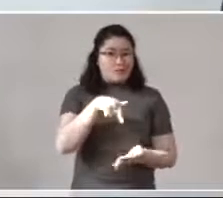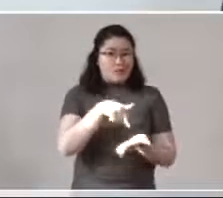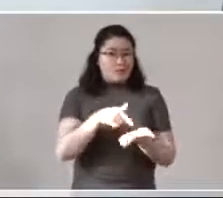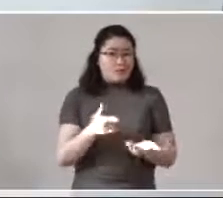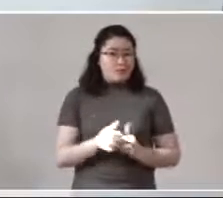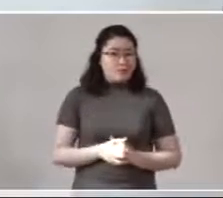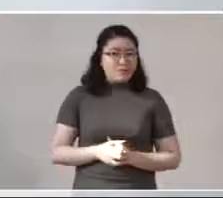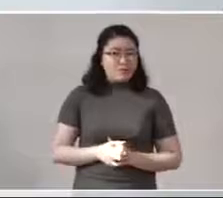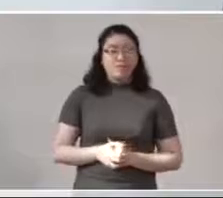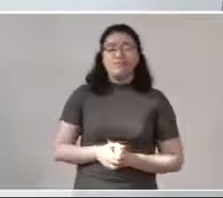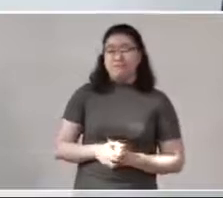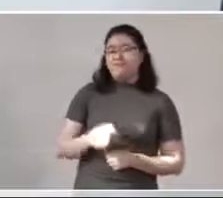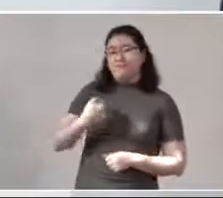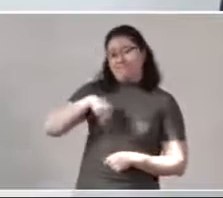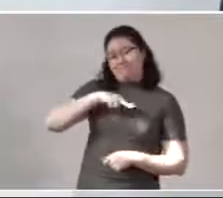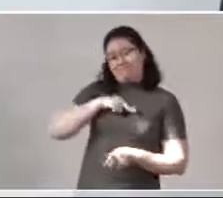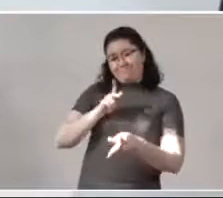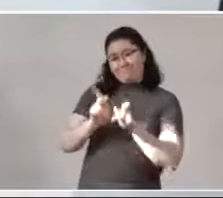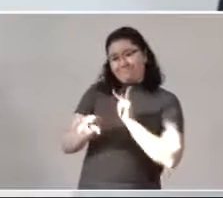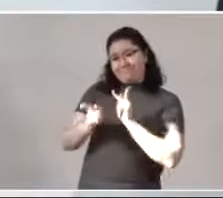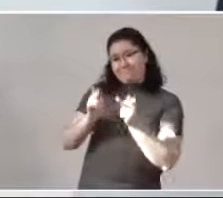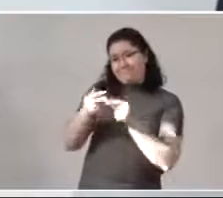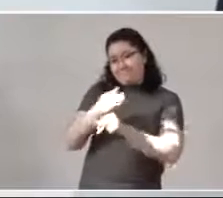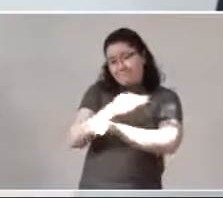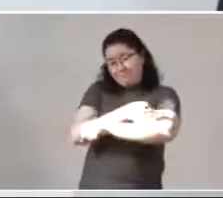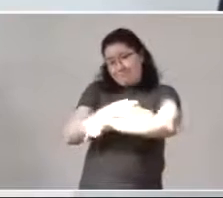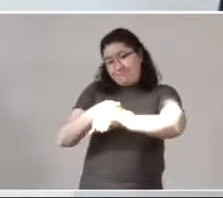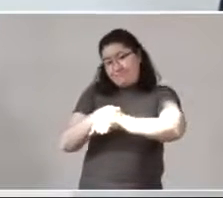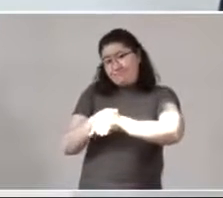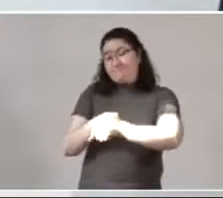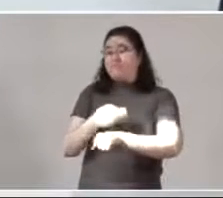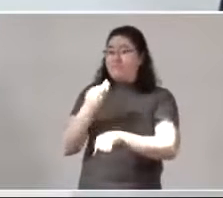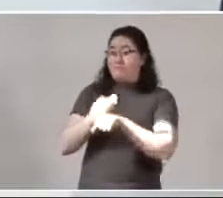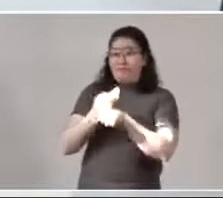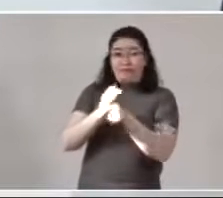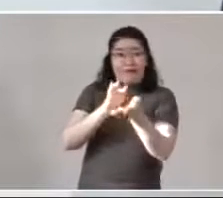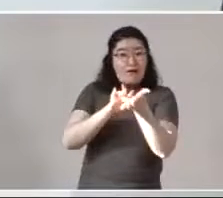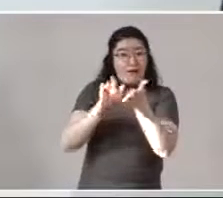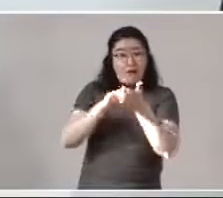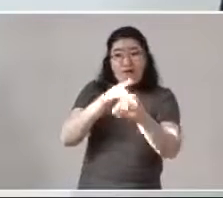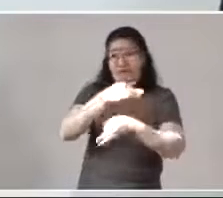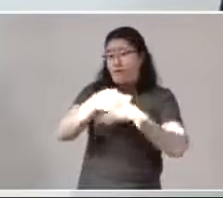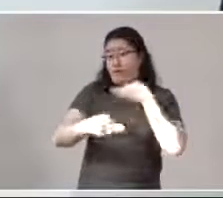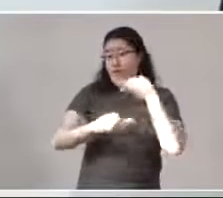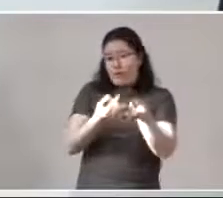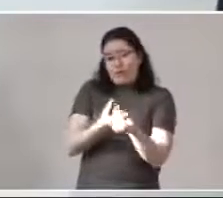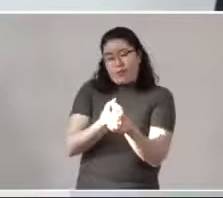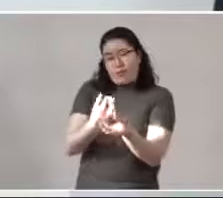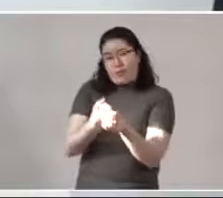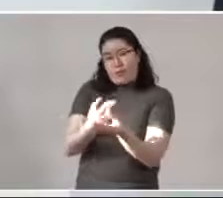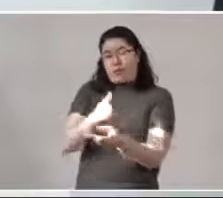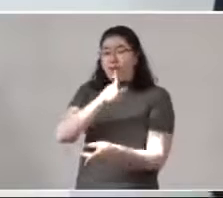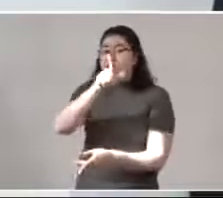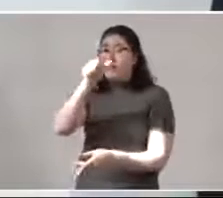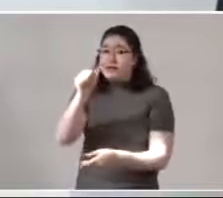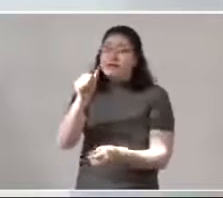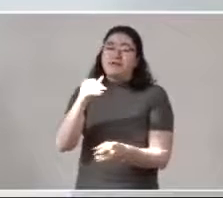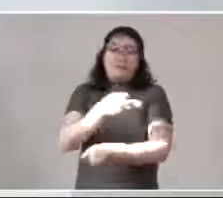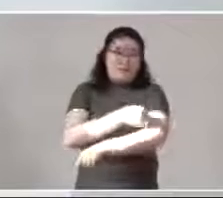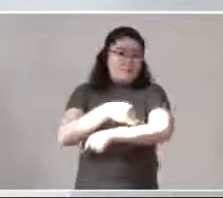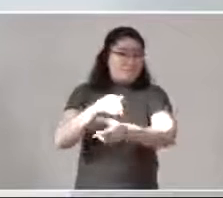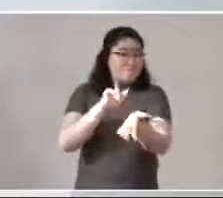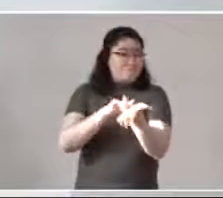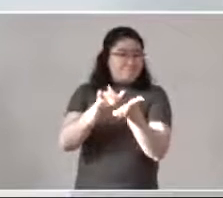ataque? Sí, estamos en contacto ahí con la familia, por lo pronto, pues todo el apoyo que necesiten y ya posteriormente, pues todo el apoyo a las